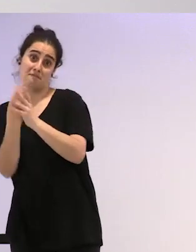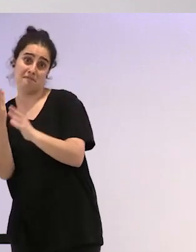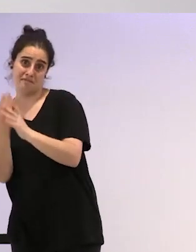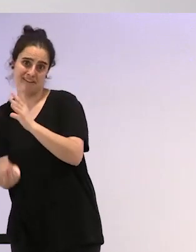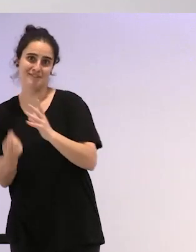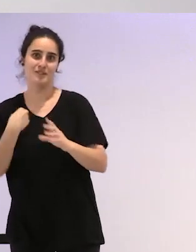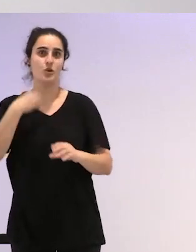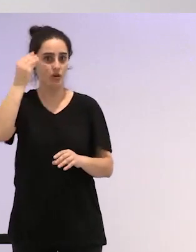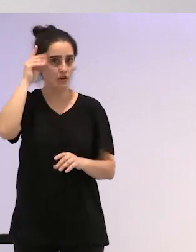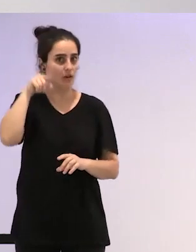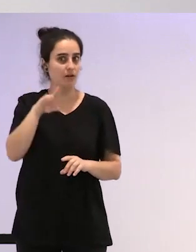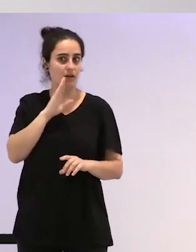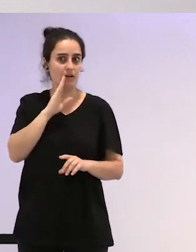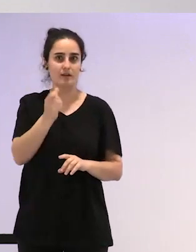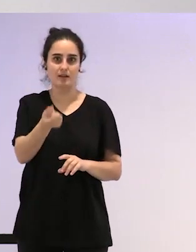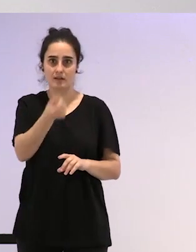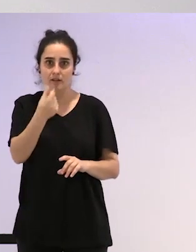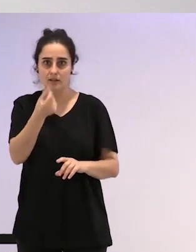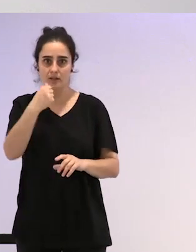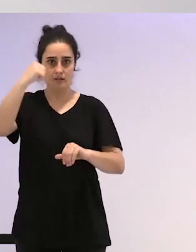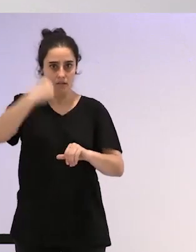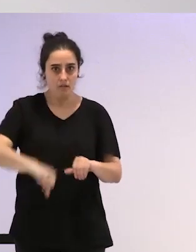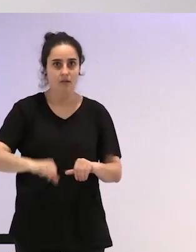y este yo creo que ha sido realmente un camino de horror, ¿no?